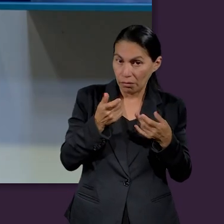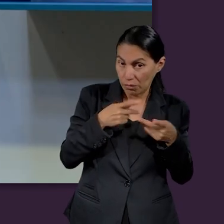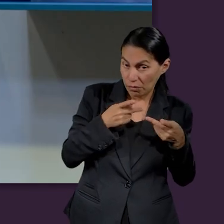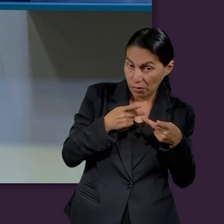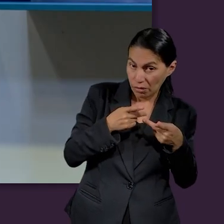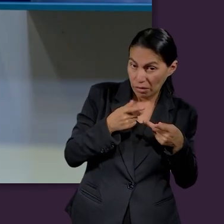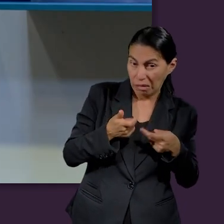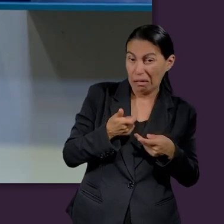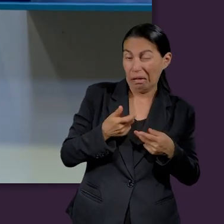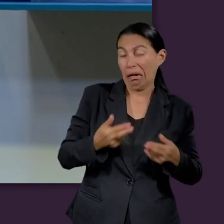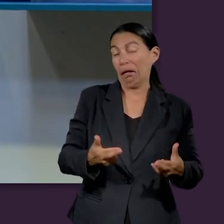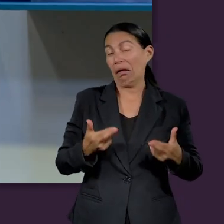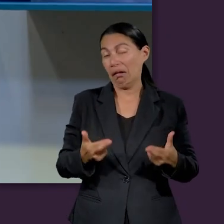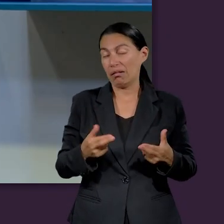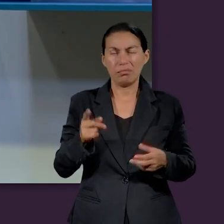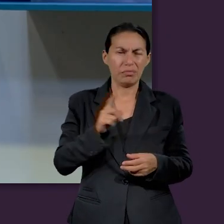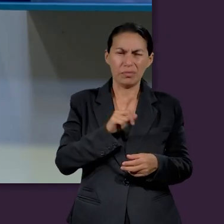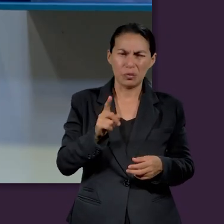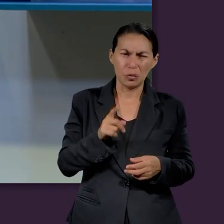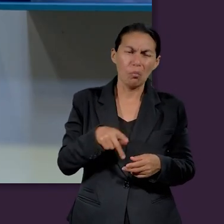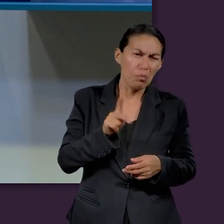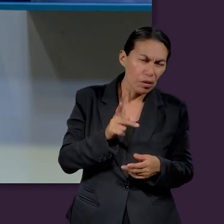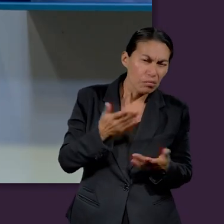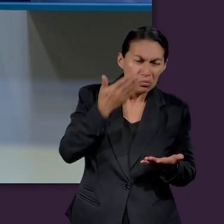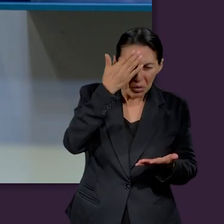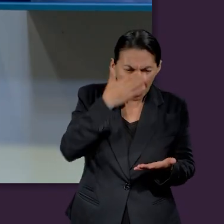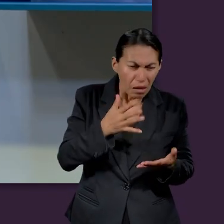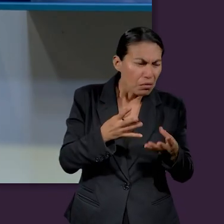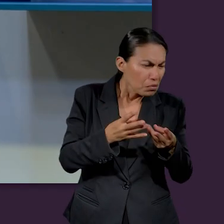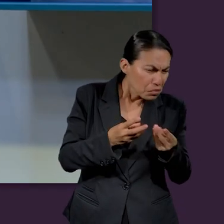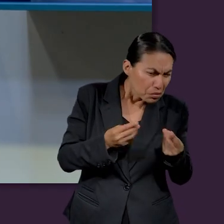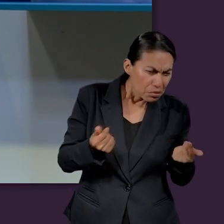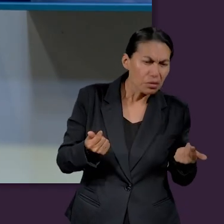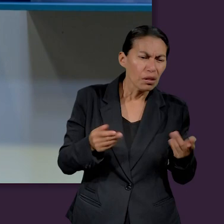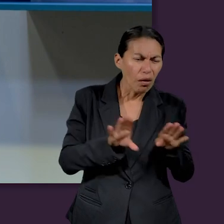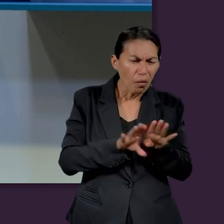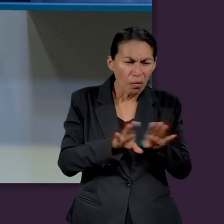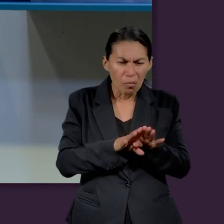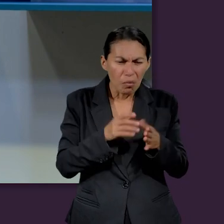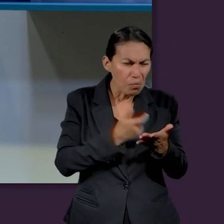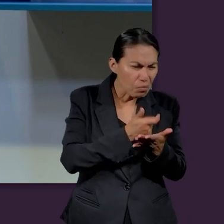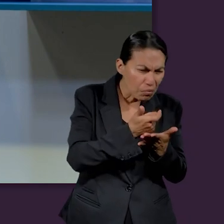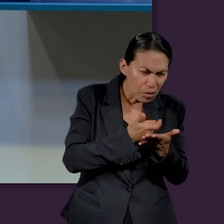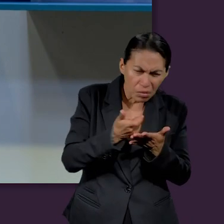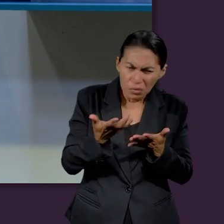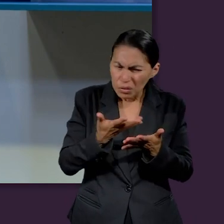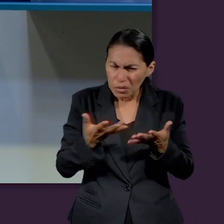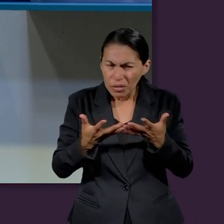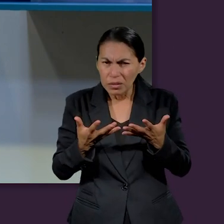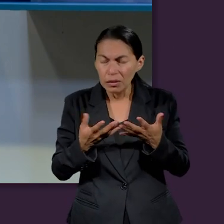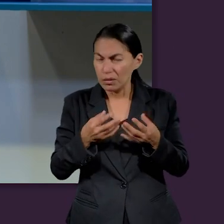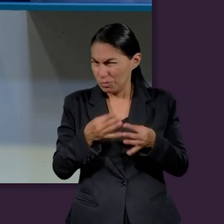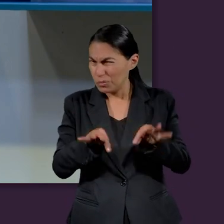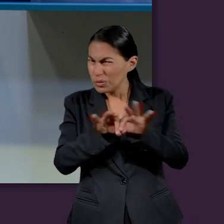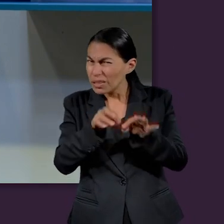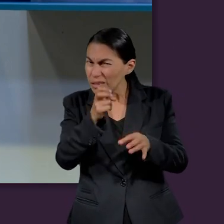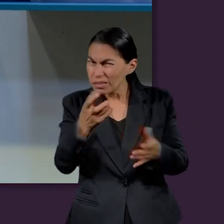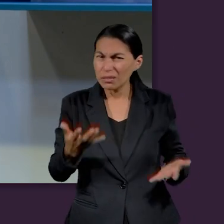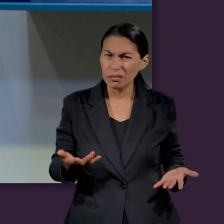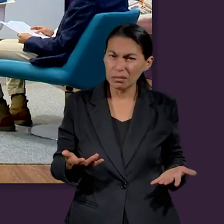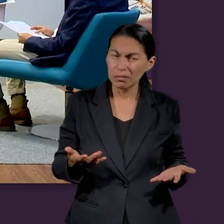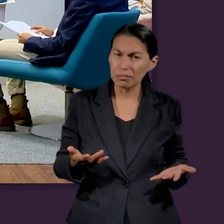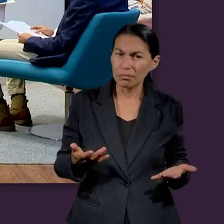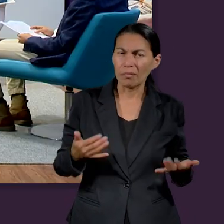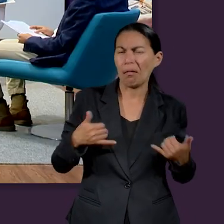financieramente? No quiero decir que tenga los recursos necesarios, pero que sepa manejar las